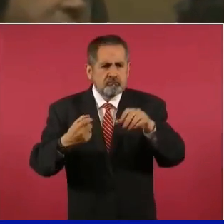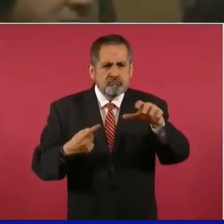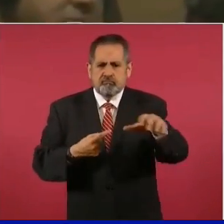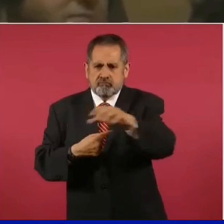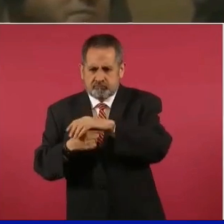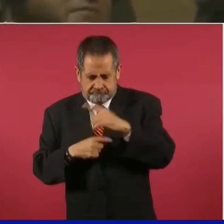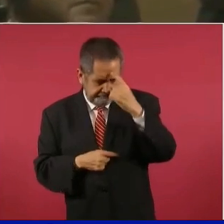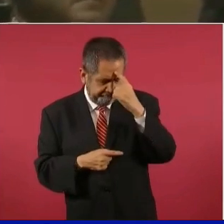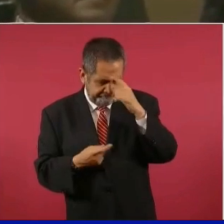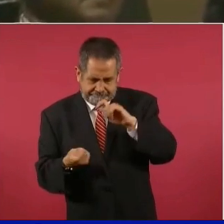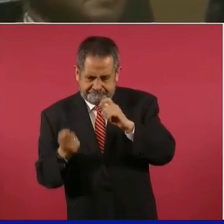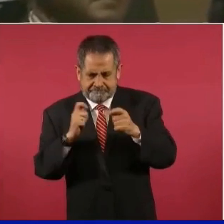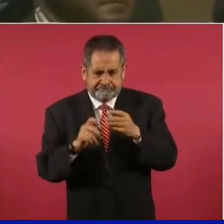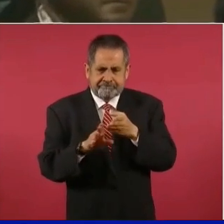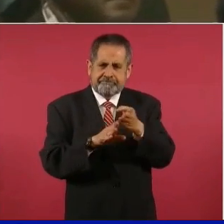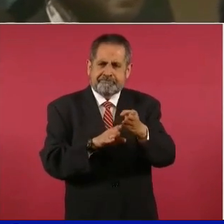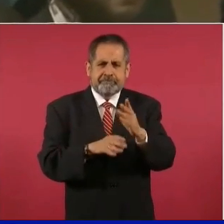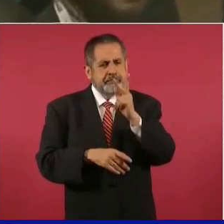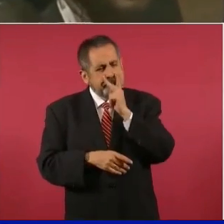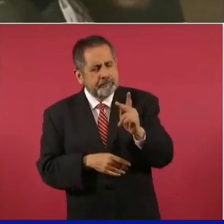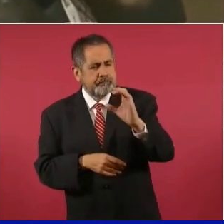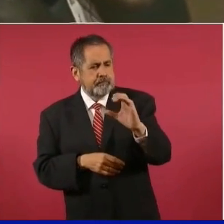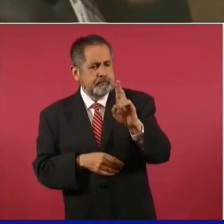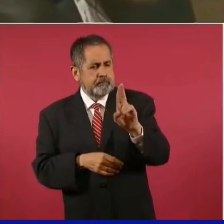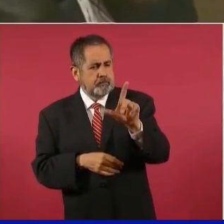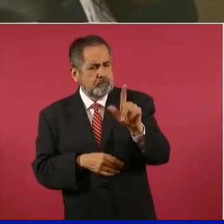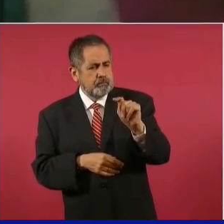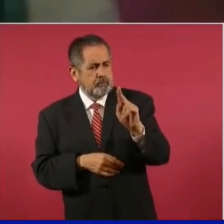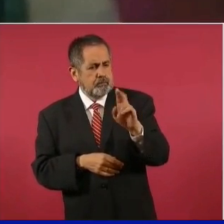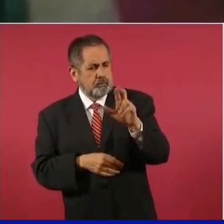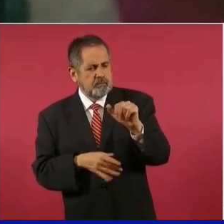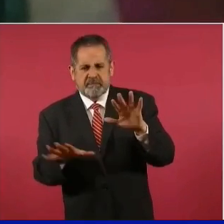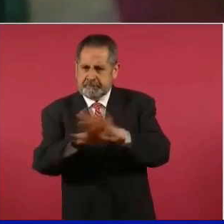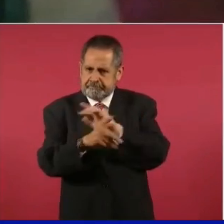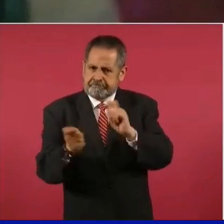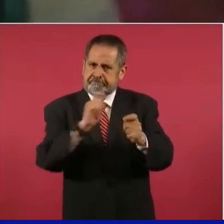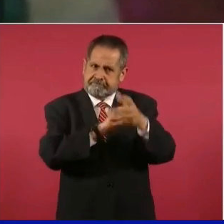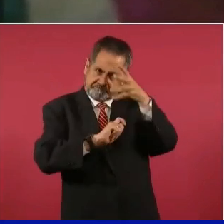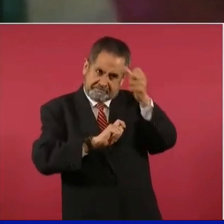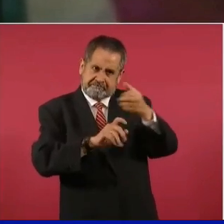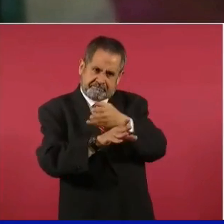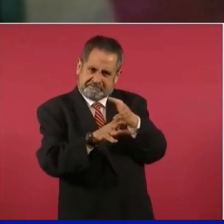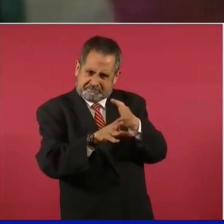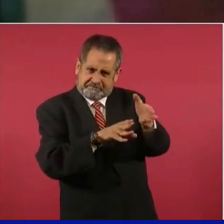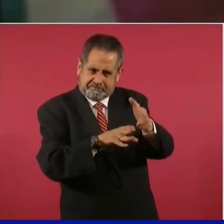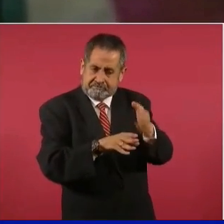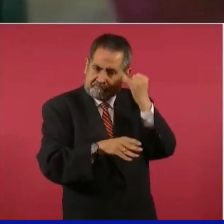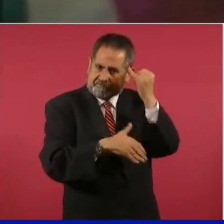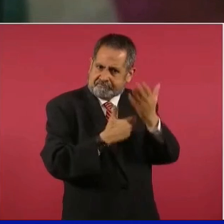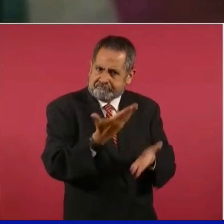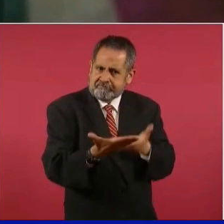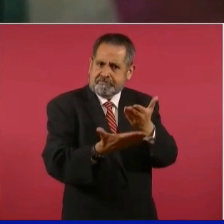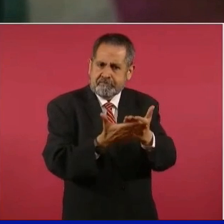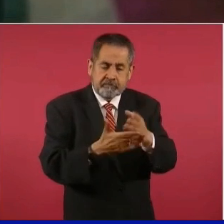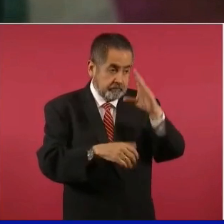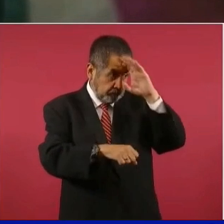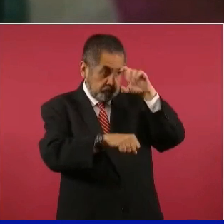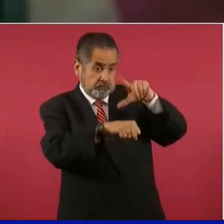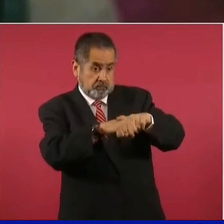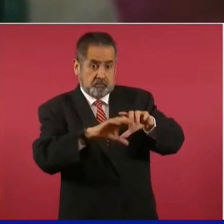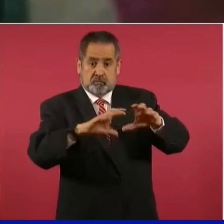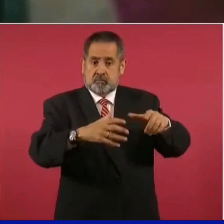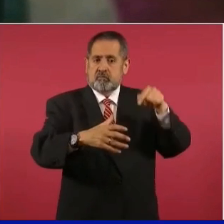significación de la palabra cultura y en consecuencia proponer. La cultura